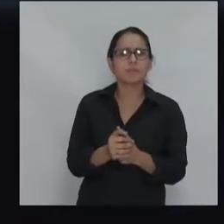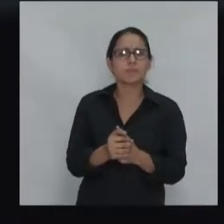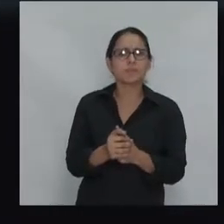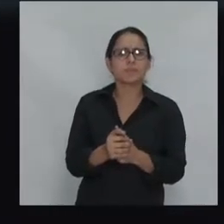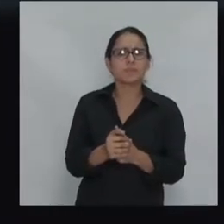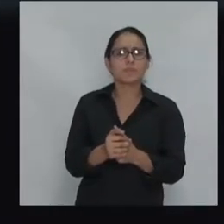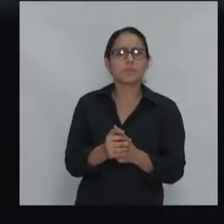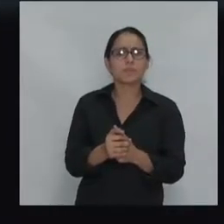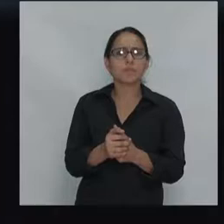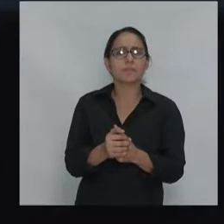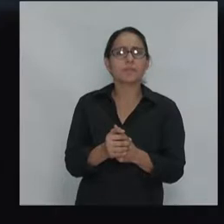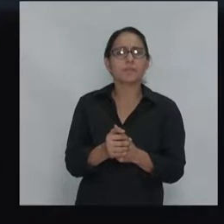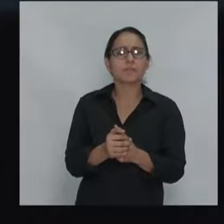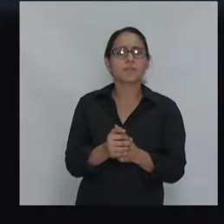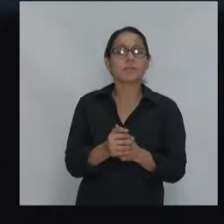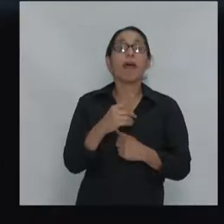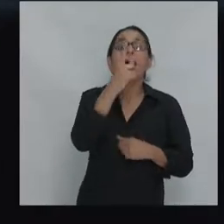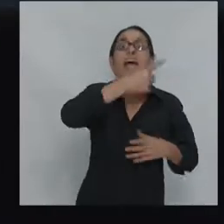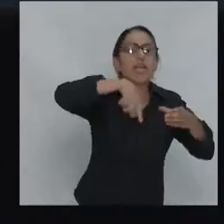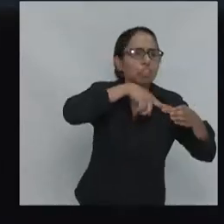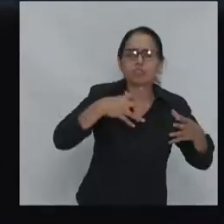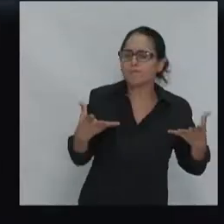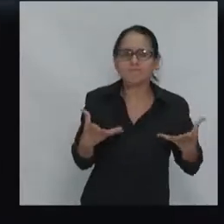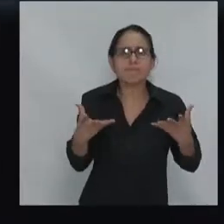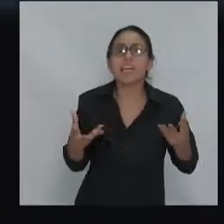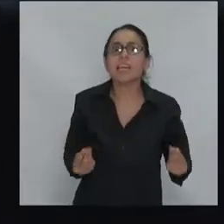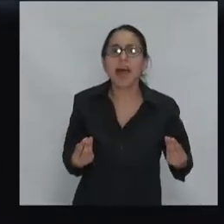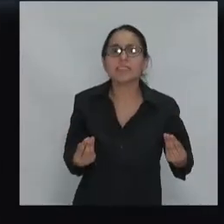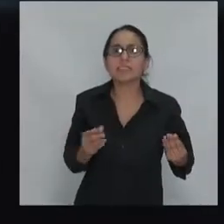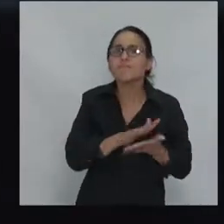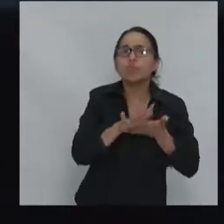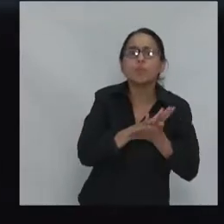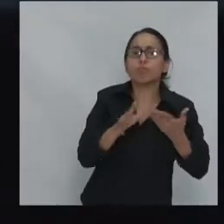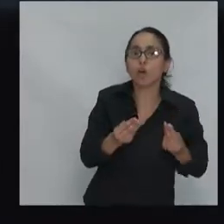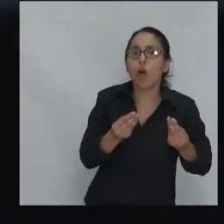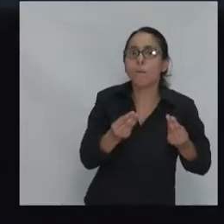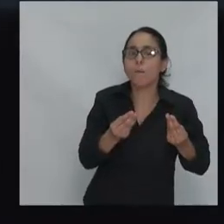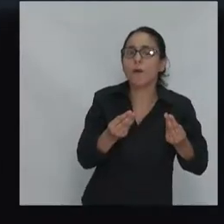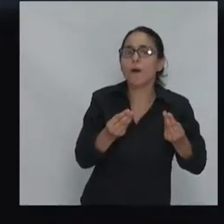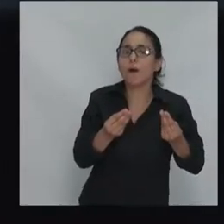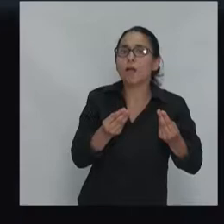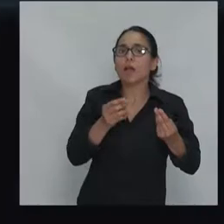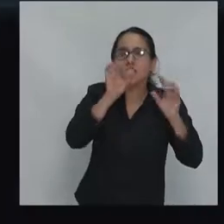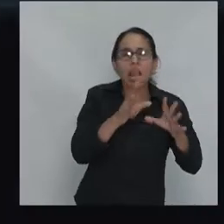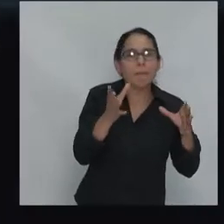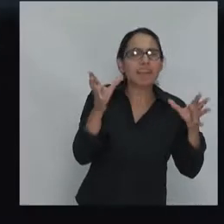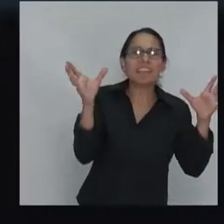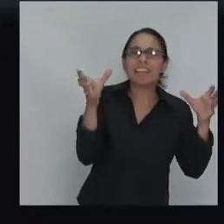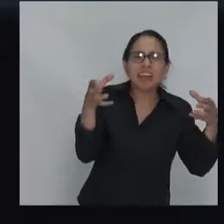entonces tomaron la decisión colectiva no es solamente de Trump